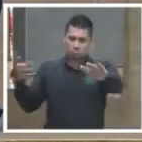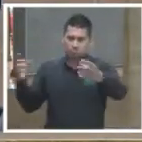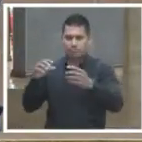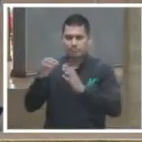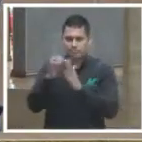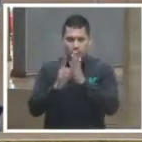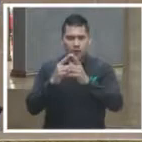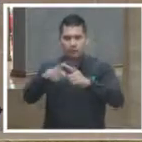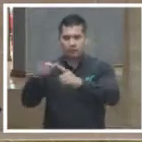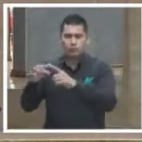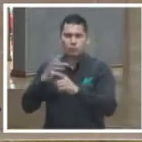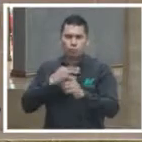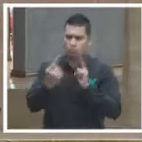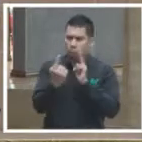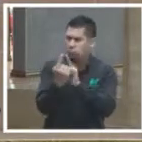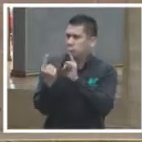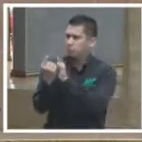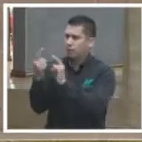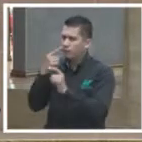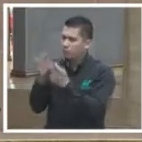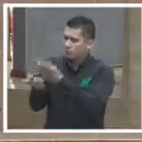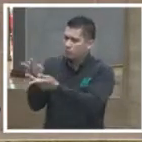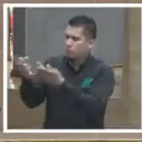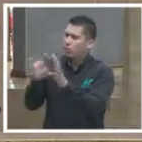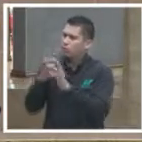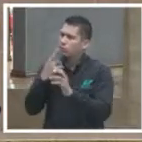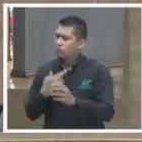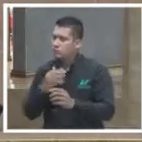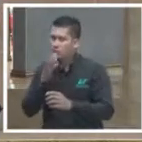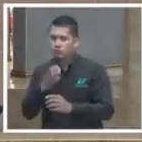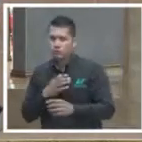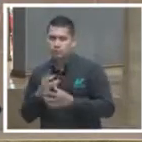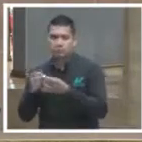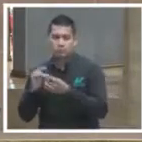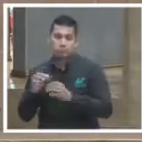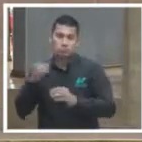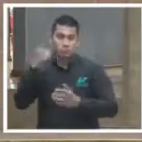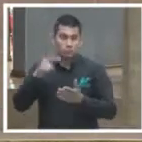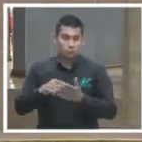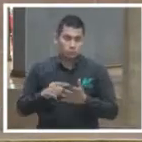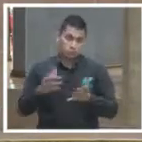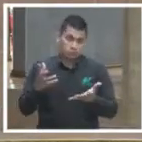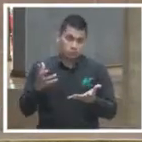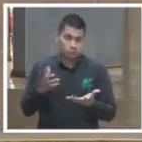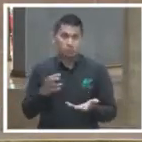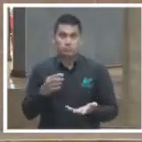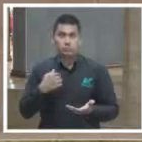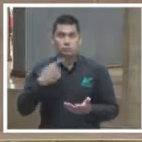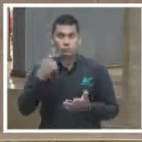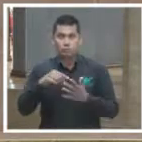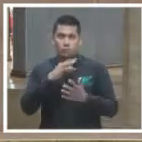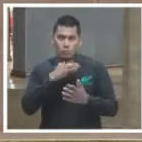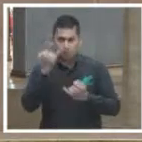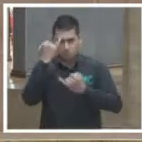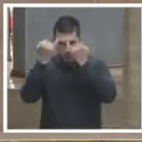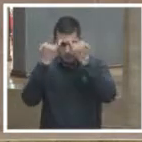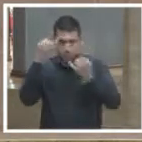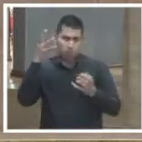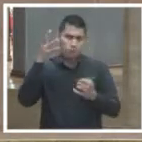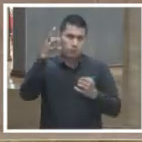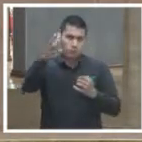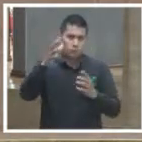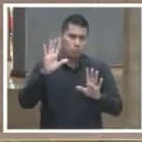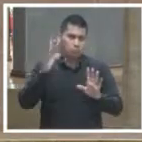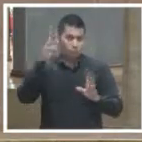haciendo preguntas en donde se puedan contestar eso posiblemente sea algo que se puede idear en un futuro pues